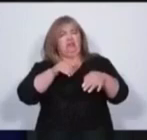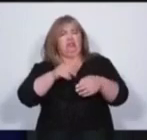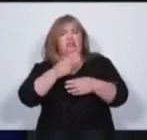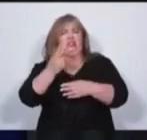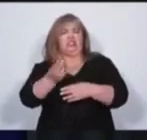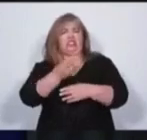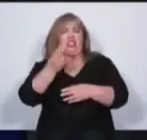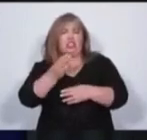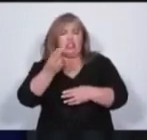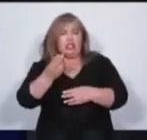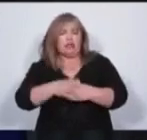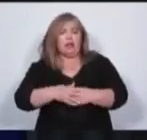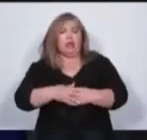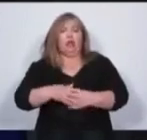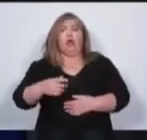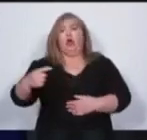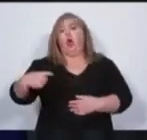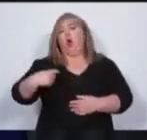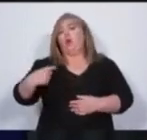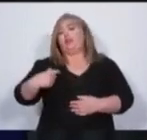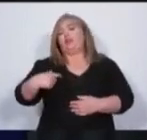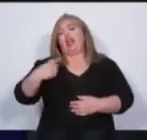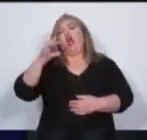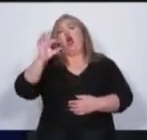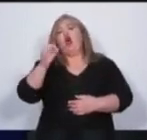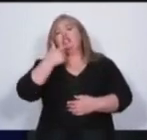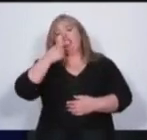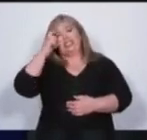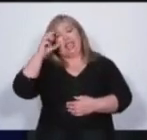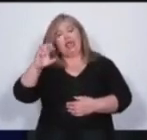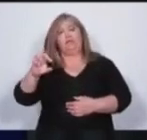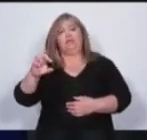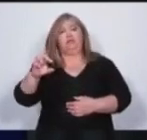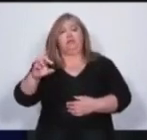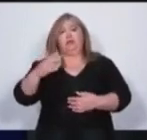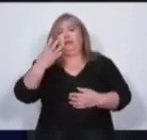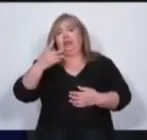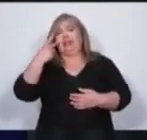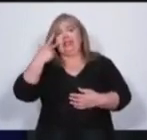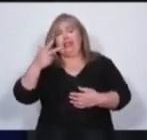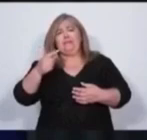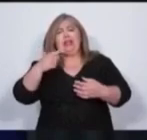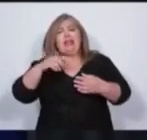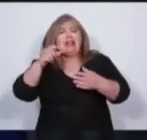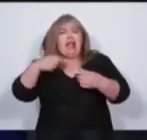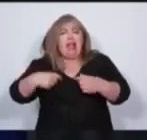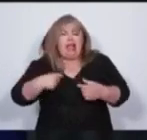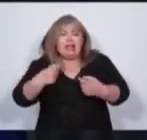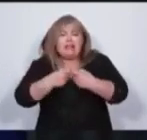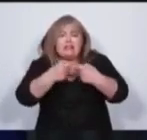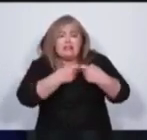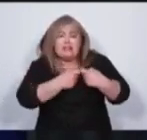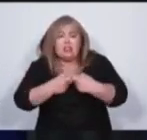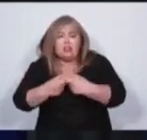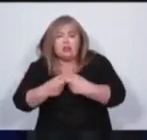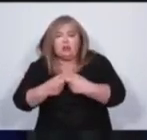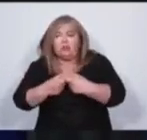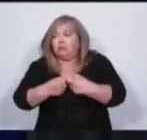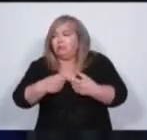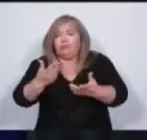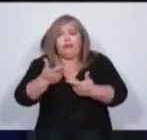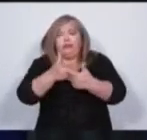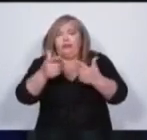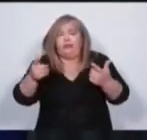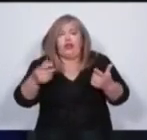Ni hablar de OSEP, 400.000 afiliados y es la peor obra social de la provincia. Prestaciones que no existen.